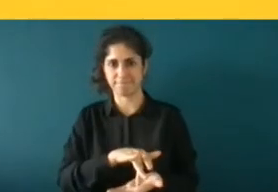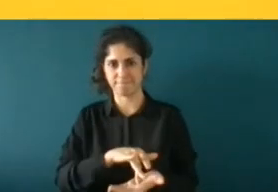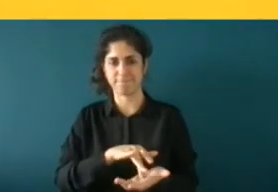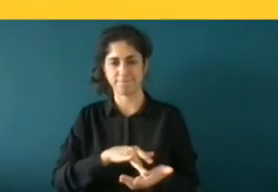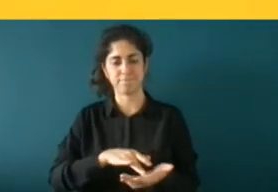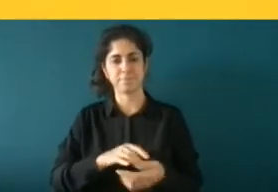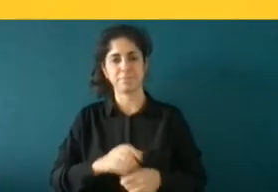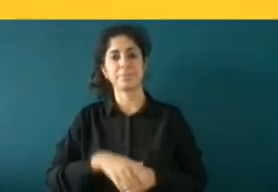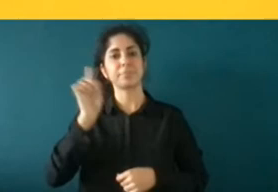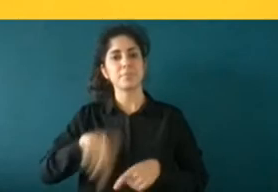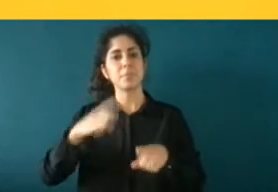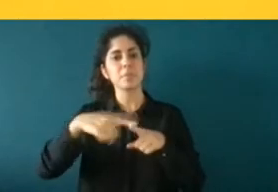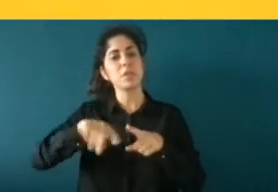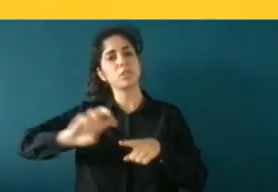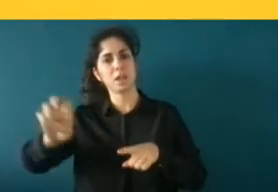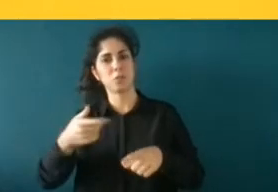me hace mucha gracia